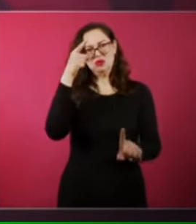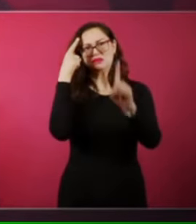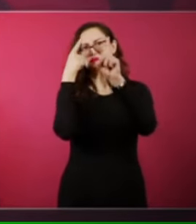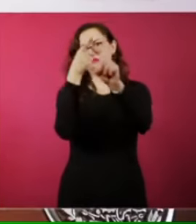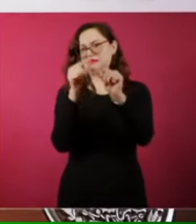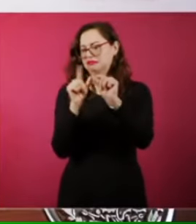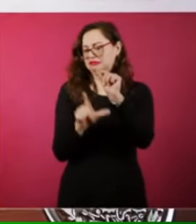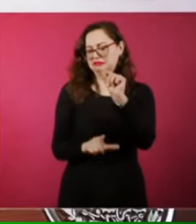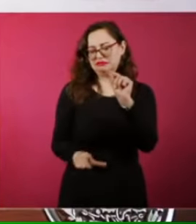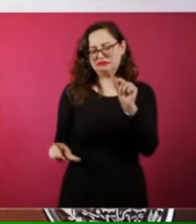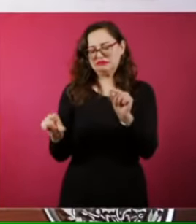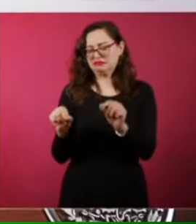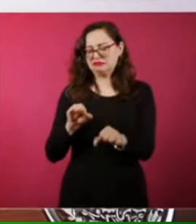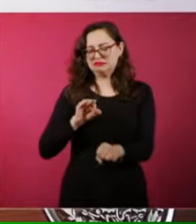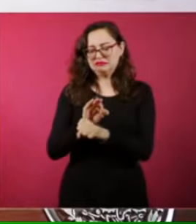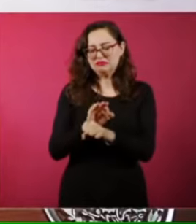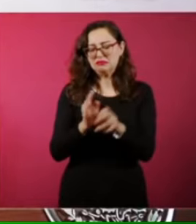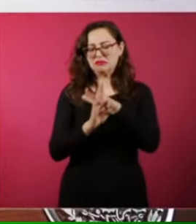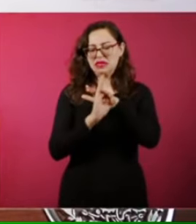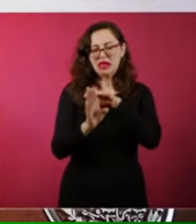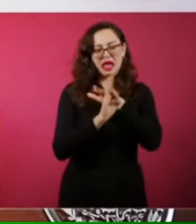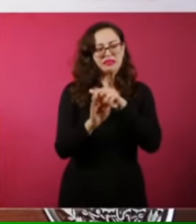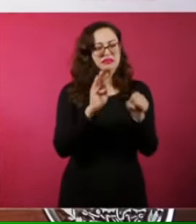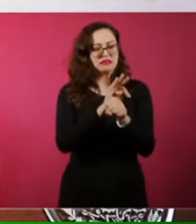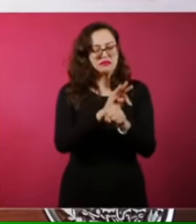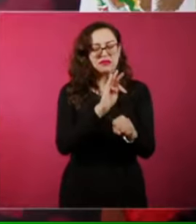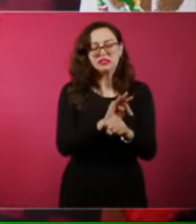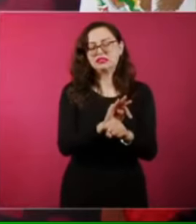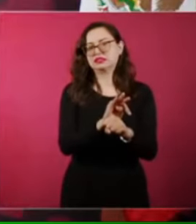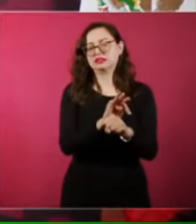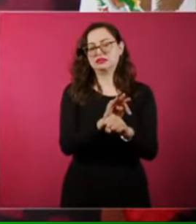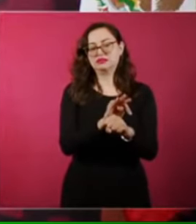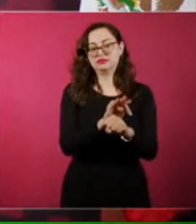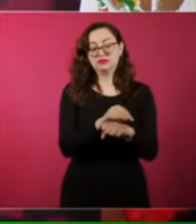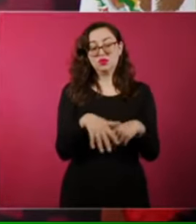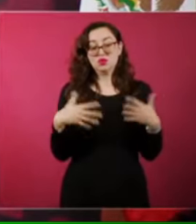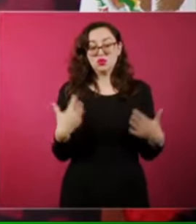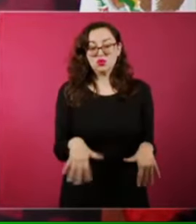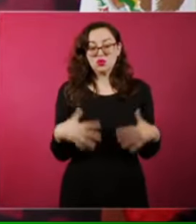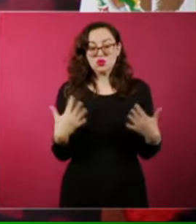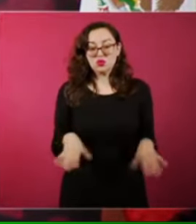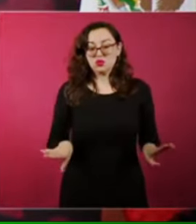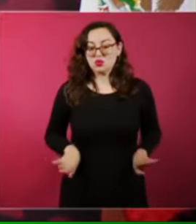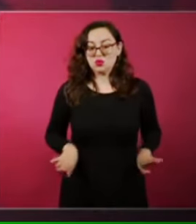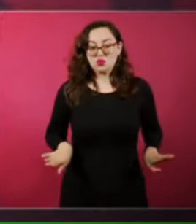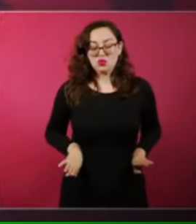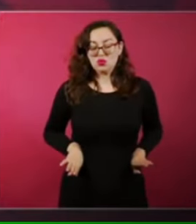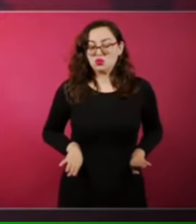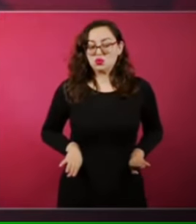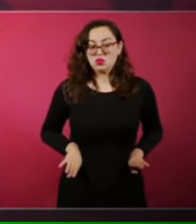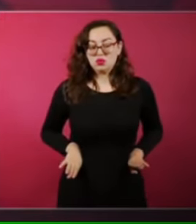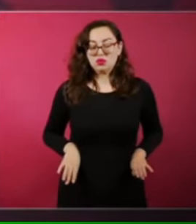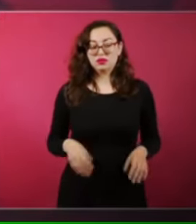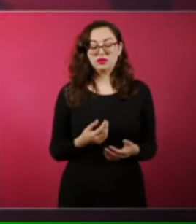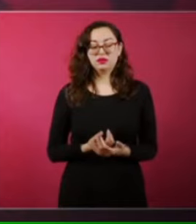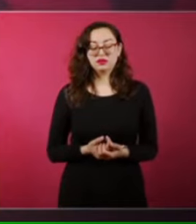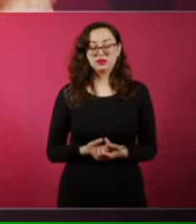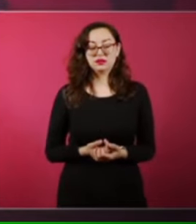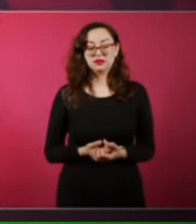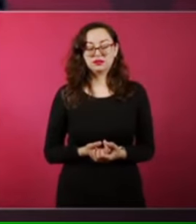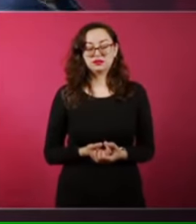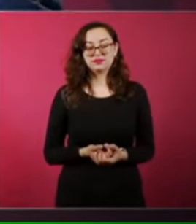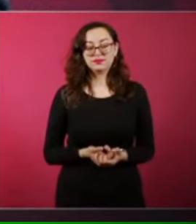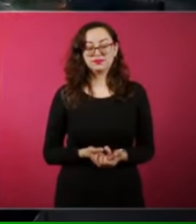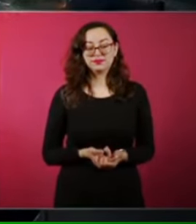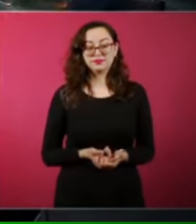Defensor de los migrantes. Tiene cosas extraordinarias. Y de